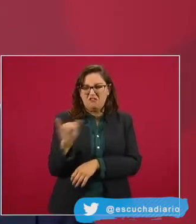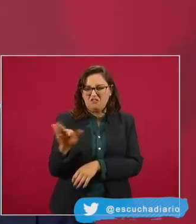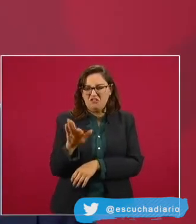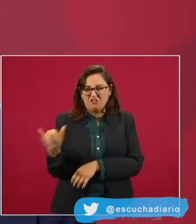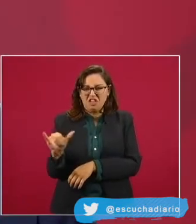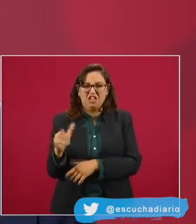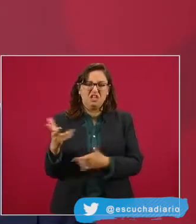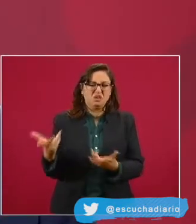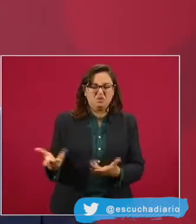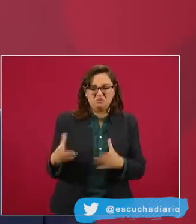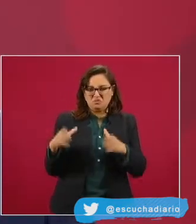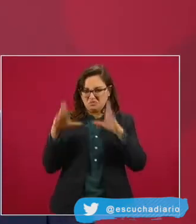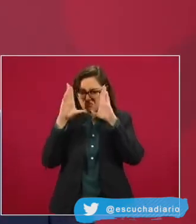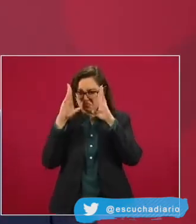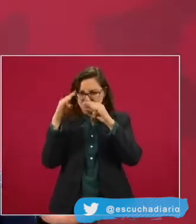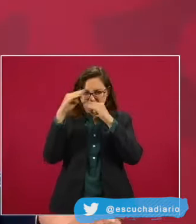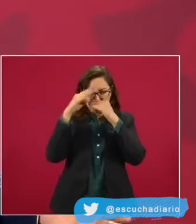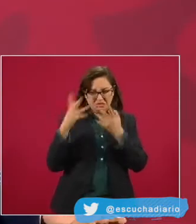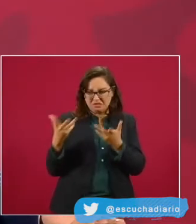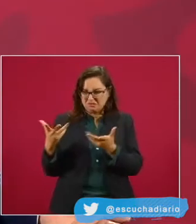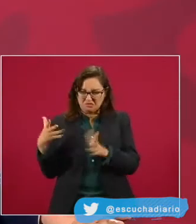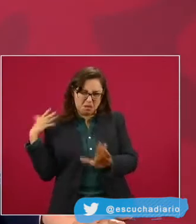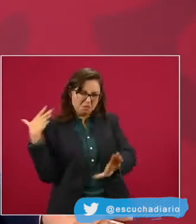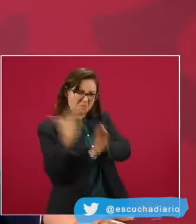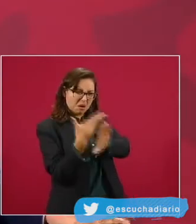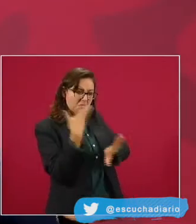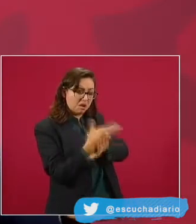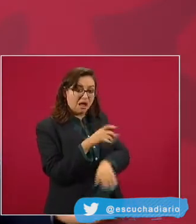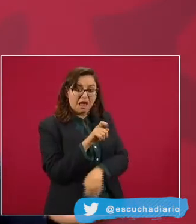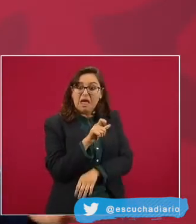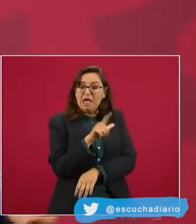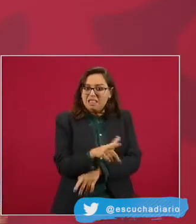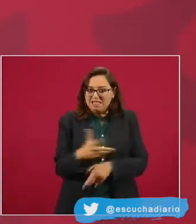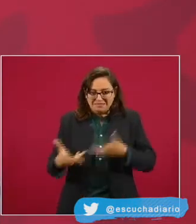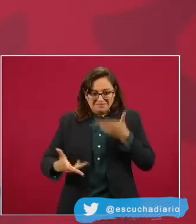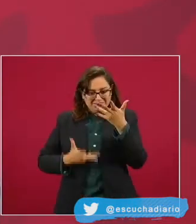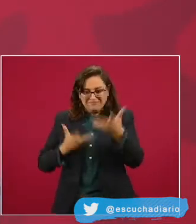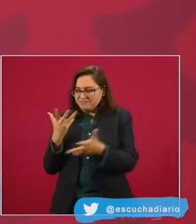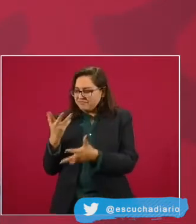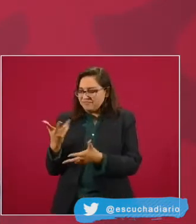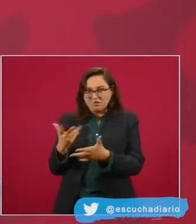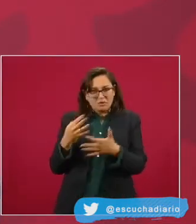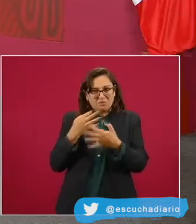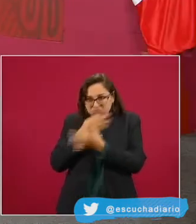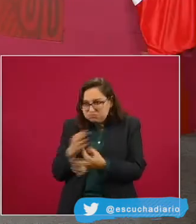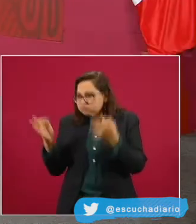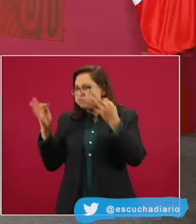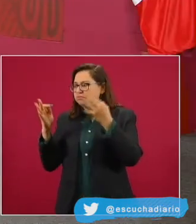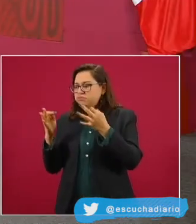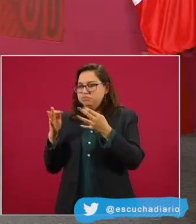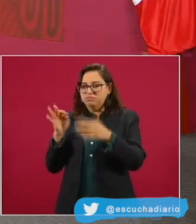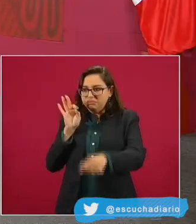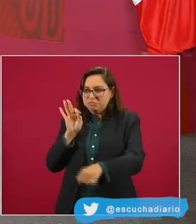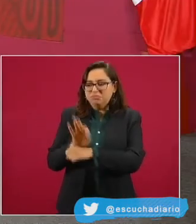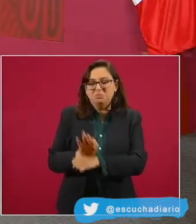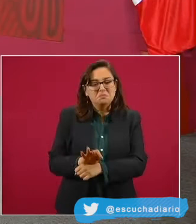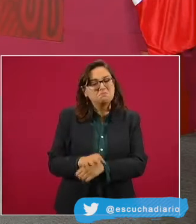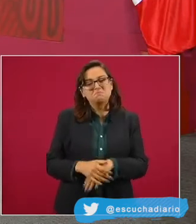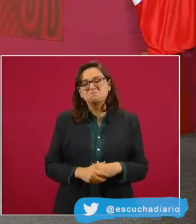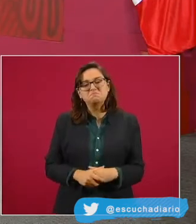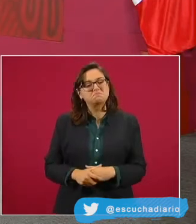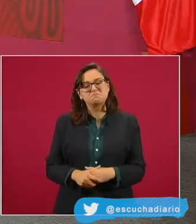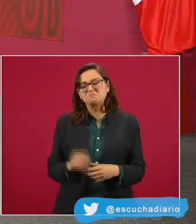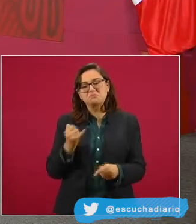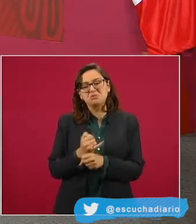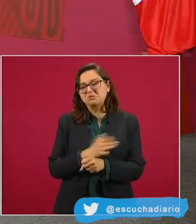y no tenía cómo defenderse, no tenía